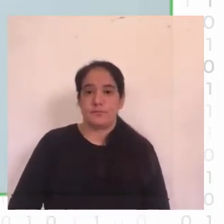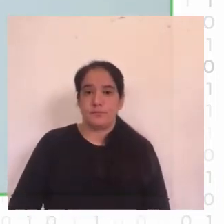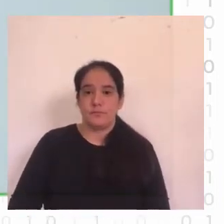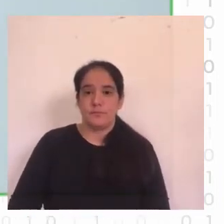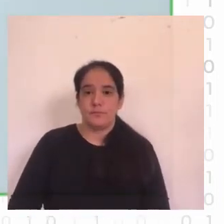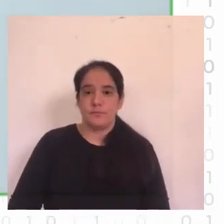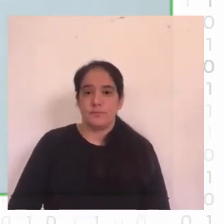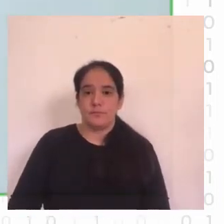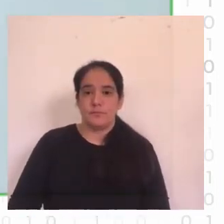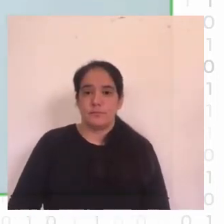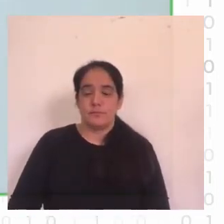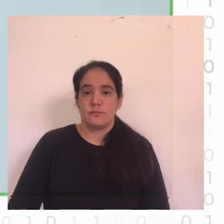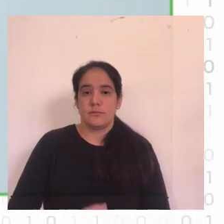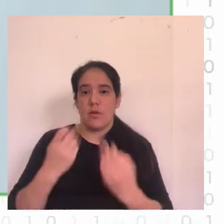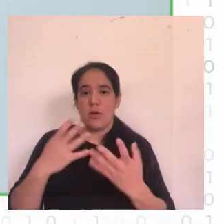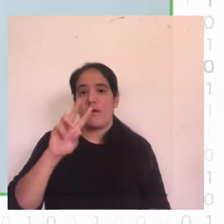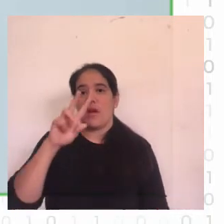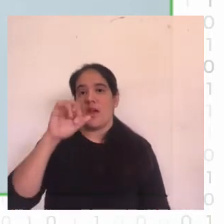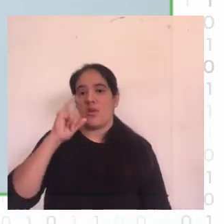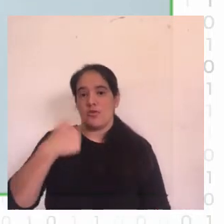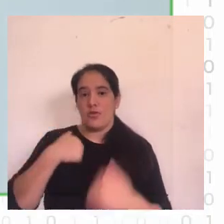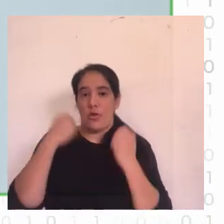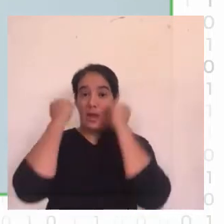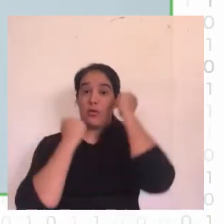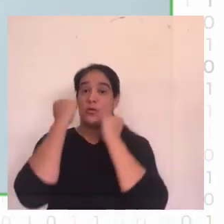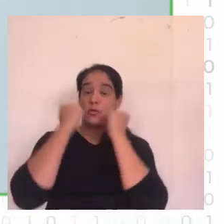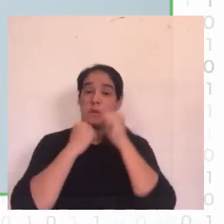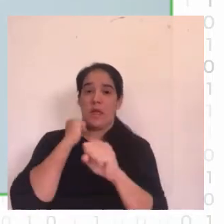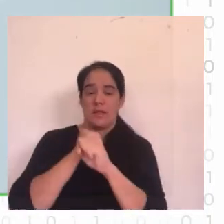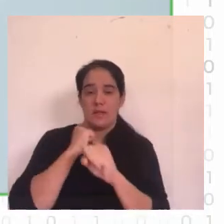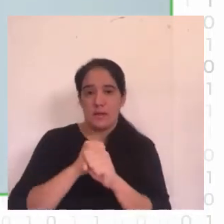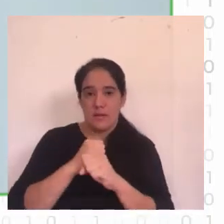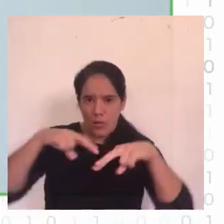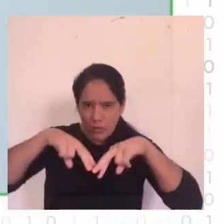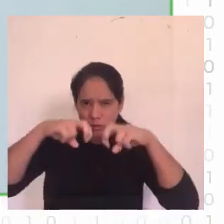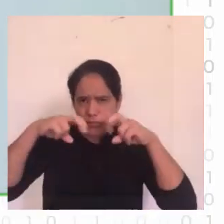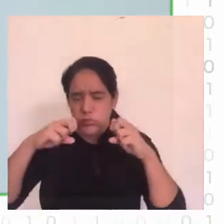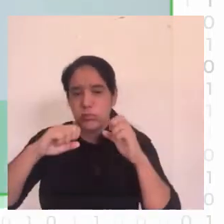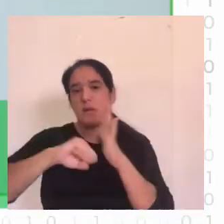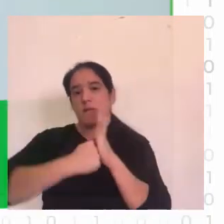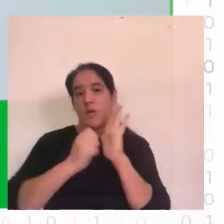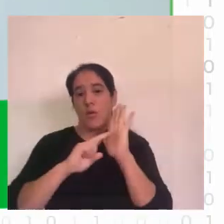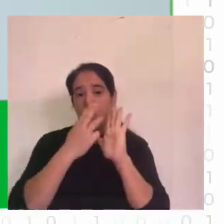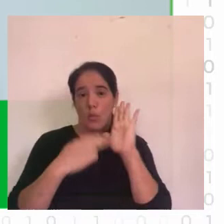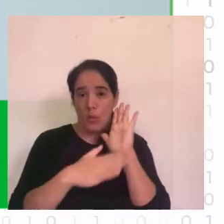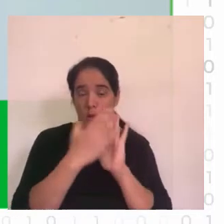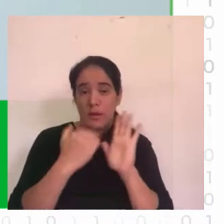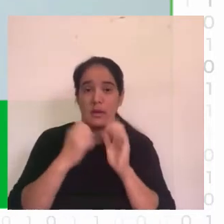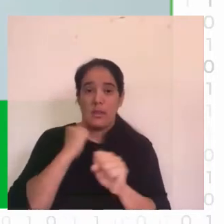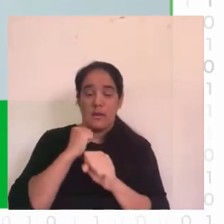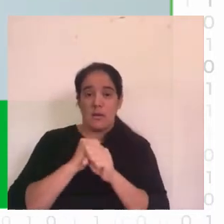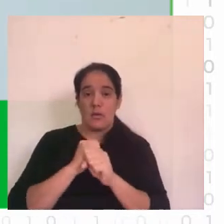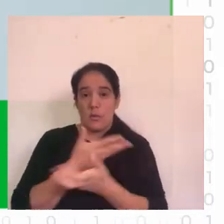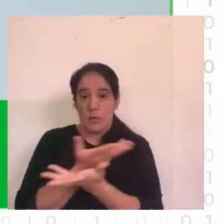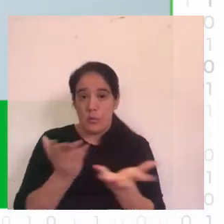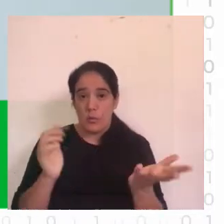Andrea Barón soy economista y trabajo como analista en el Banco Central del Uruguay el trabajo que les voy a presentar se llama detección de piscinas